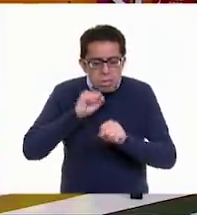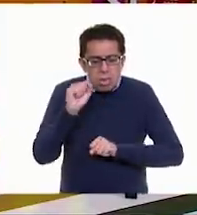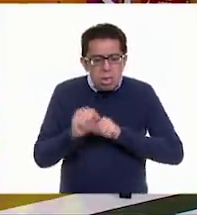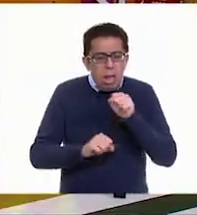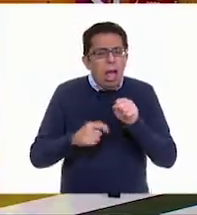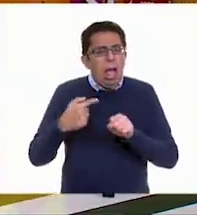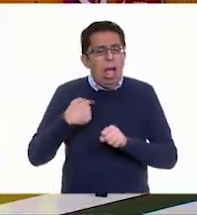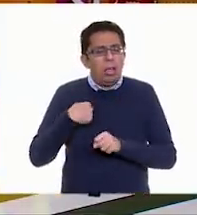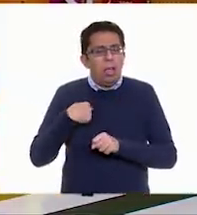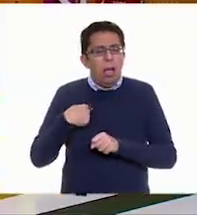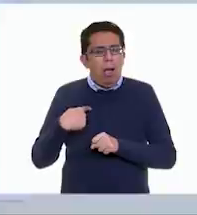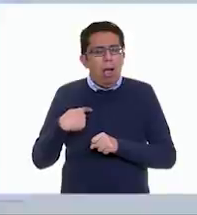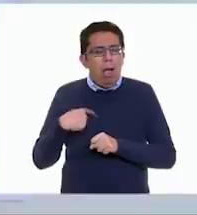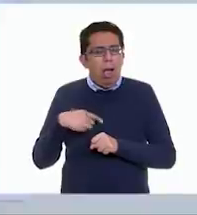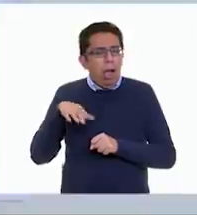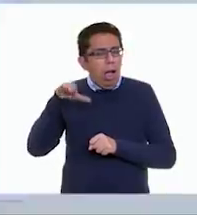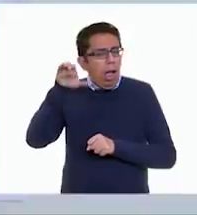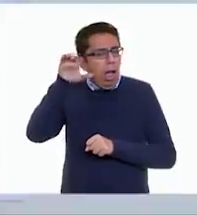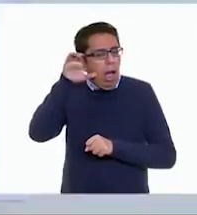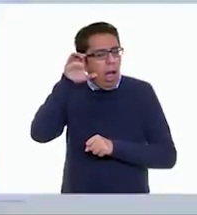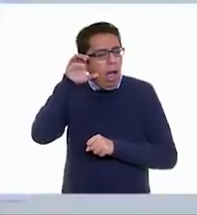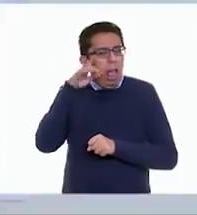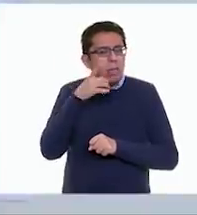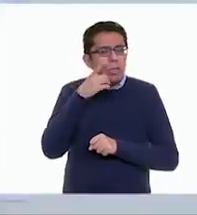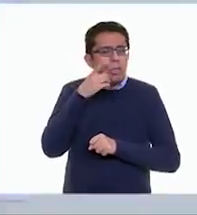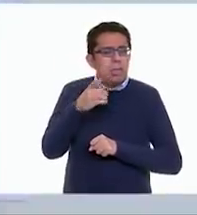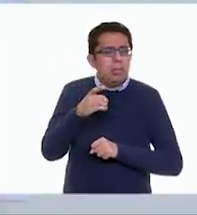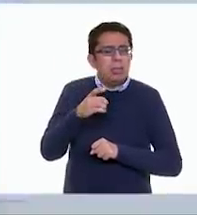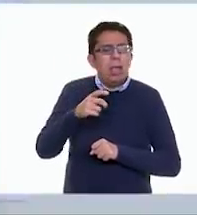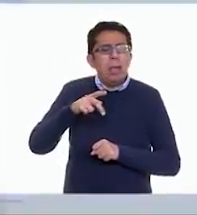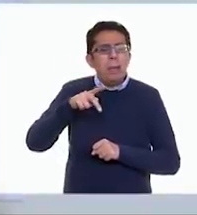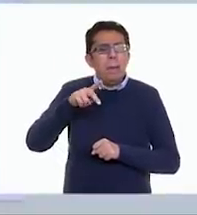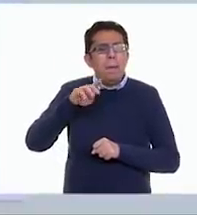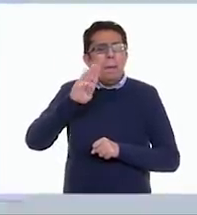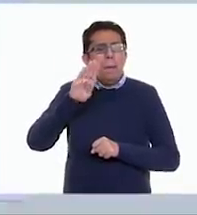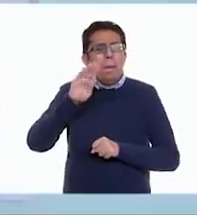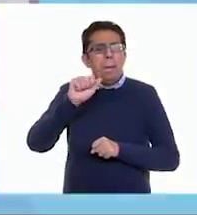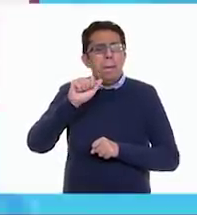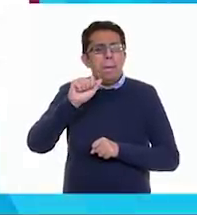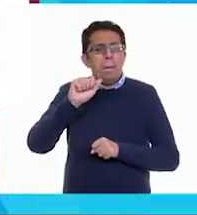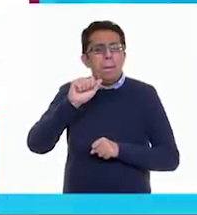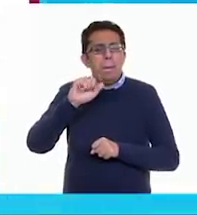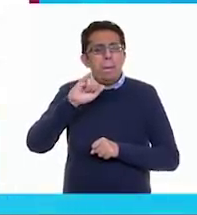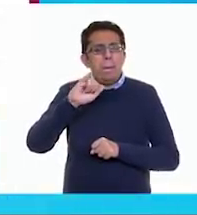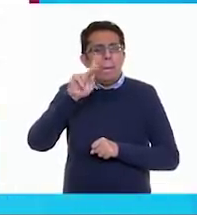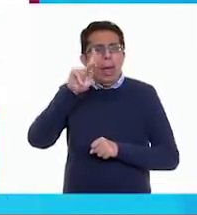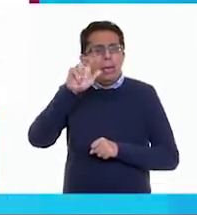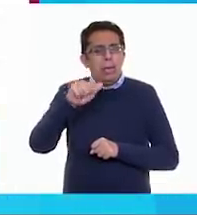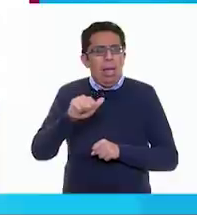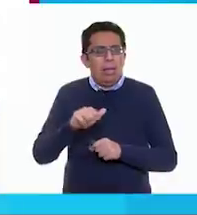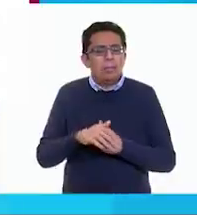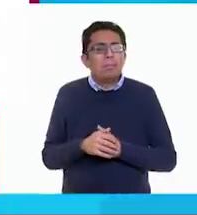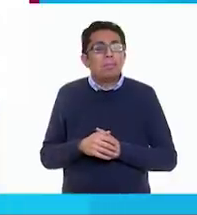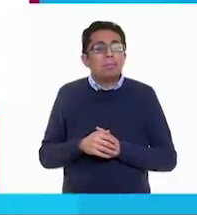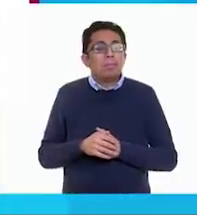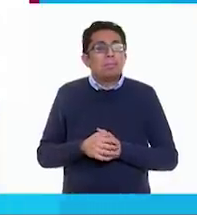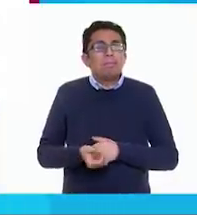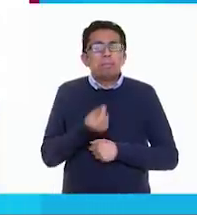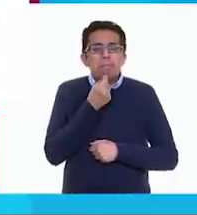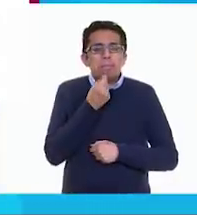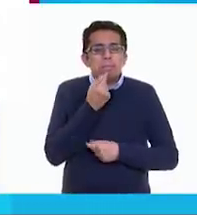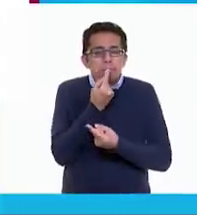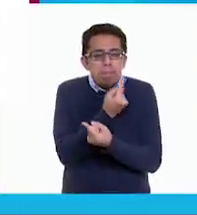escuchado que le dicen así. Yo no la había escuchado, maestra. Baica. Baica. ¿No? A los niños.